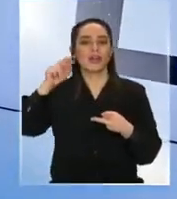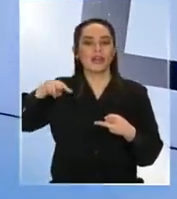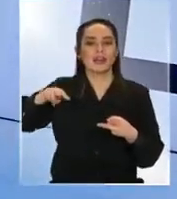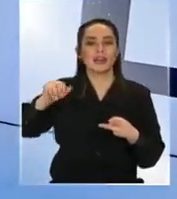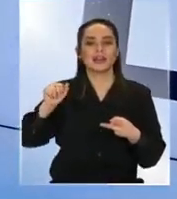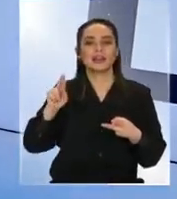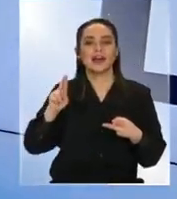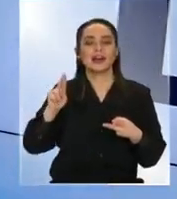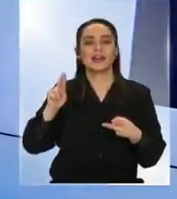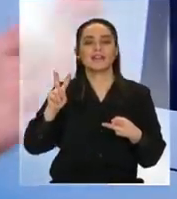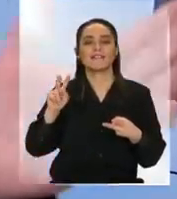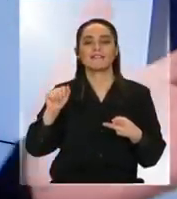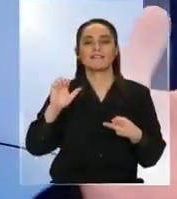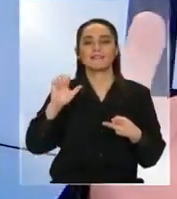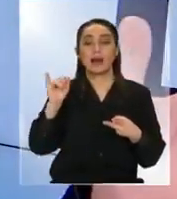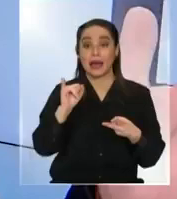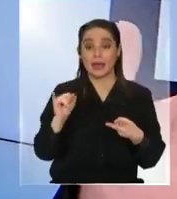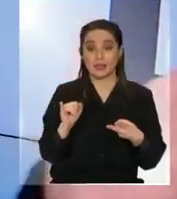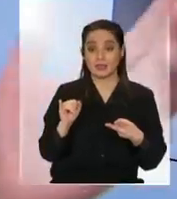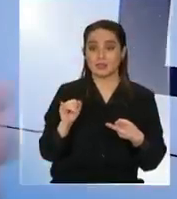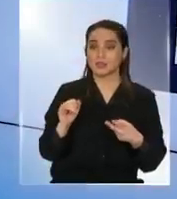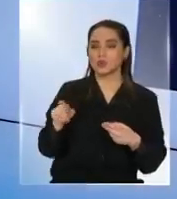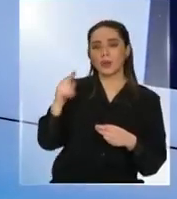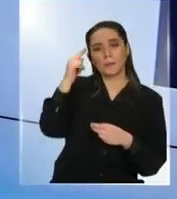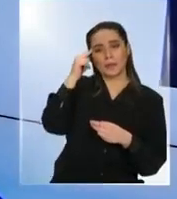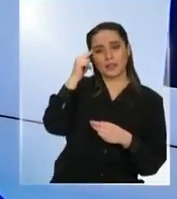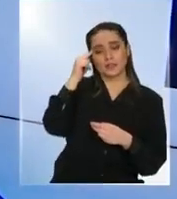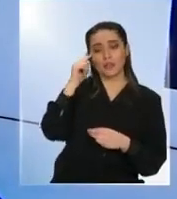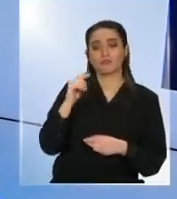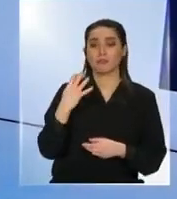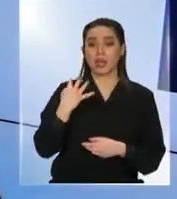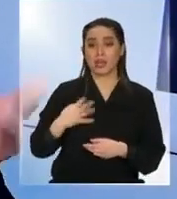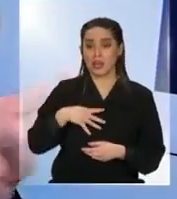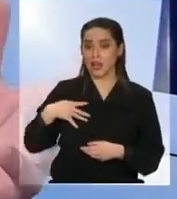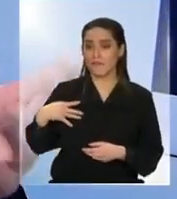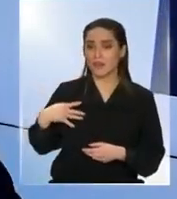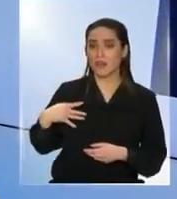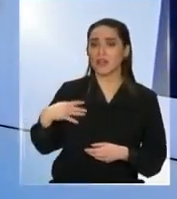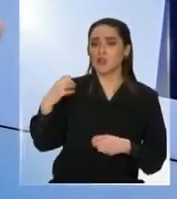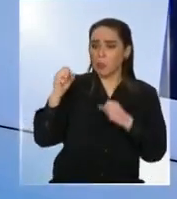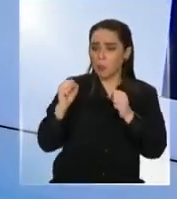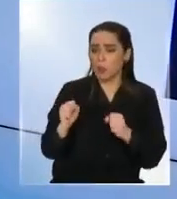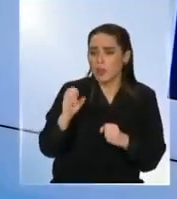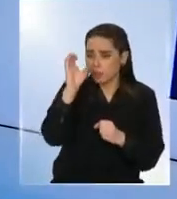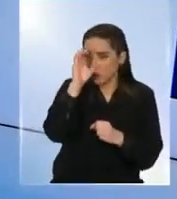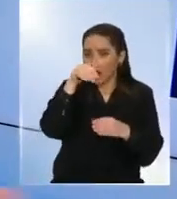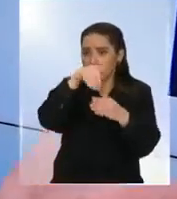dentro de sus legítimas opciones Gabriel tiene derecho a buscar los votos que él cree que más lo representan